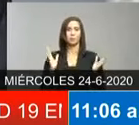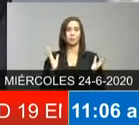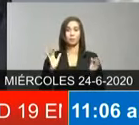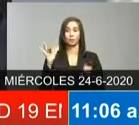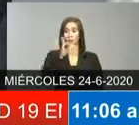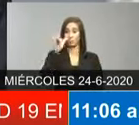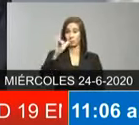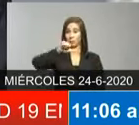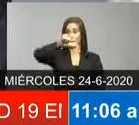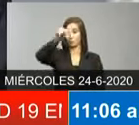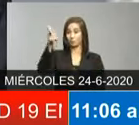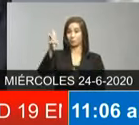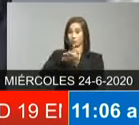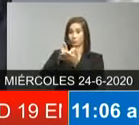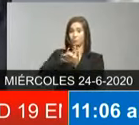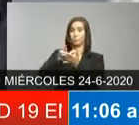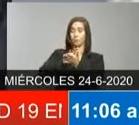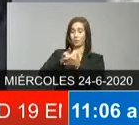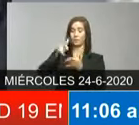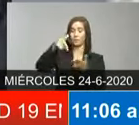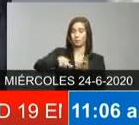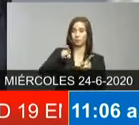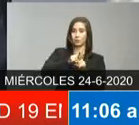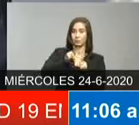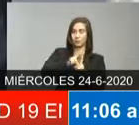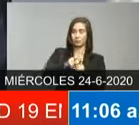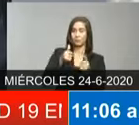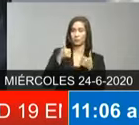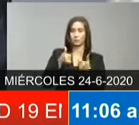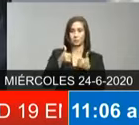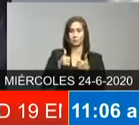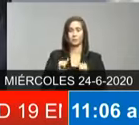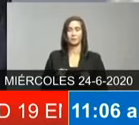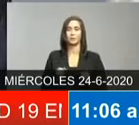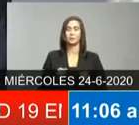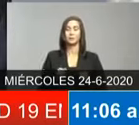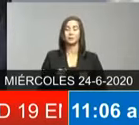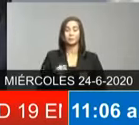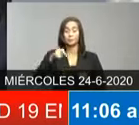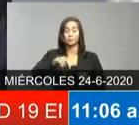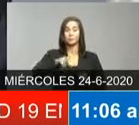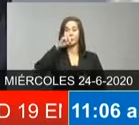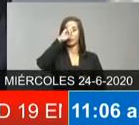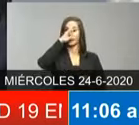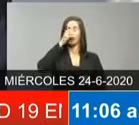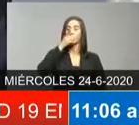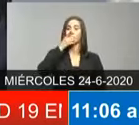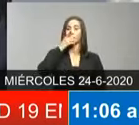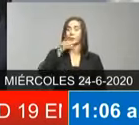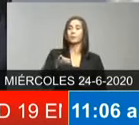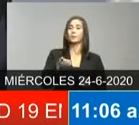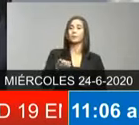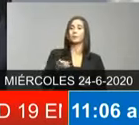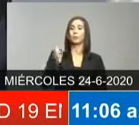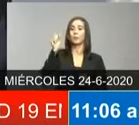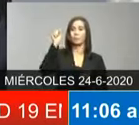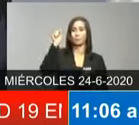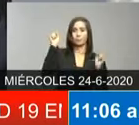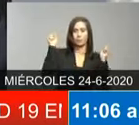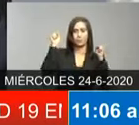tengo la firme convicción de que en nuestro país podremos hacer el mismo certamen